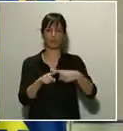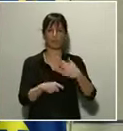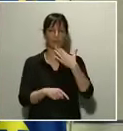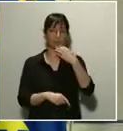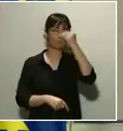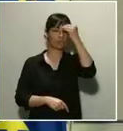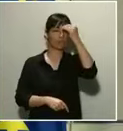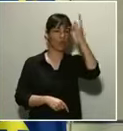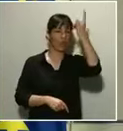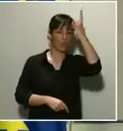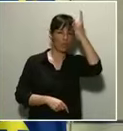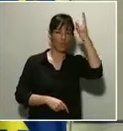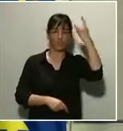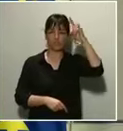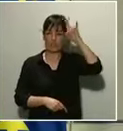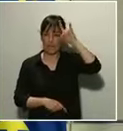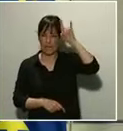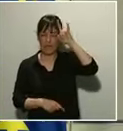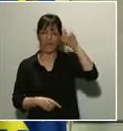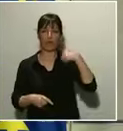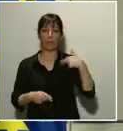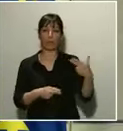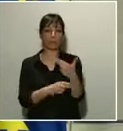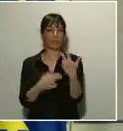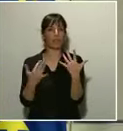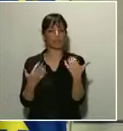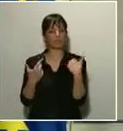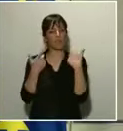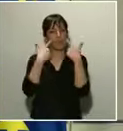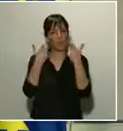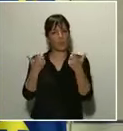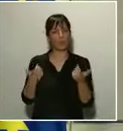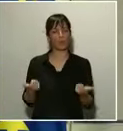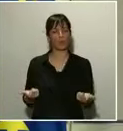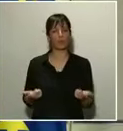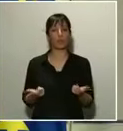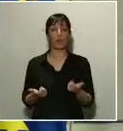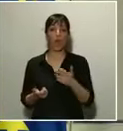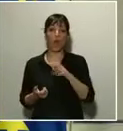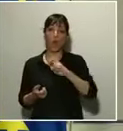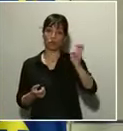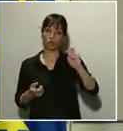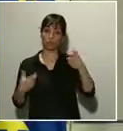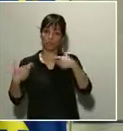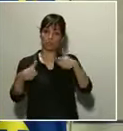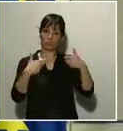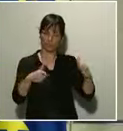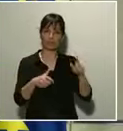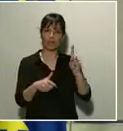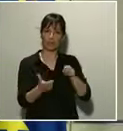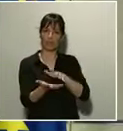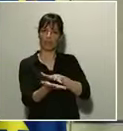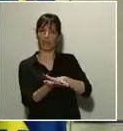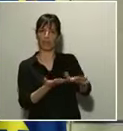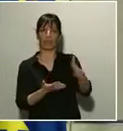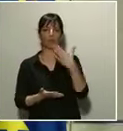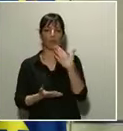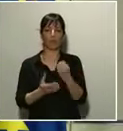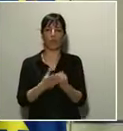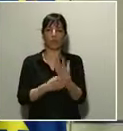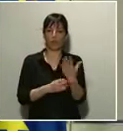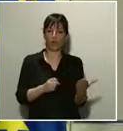ternera o el pescado fresco y también hay otros sectores afectados, por ejemplo, como la flor cortada en relación